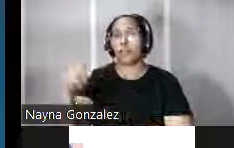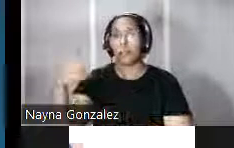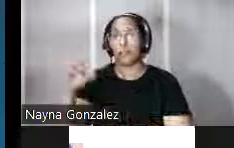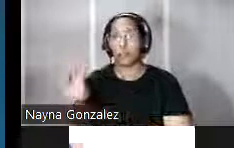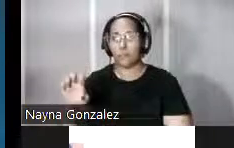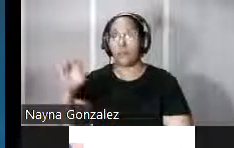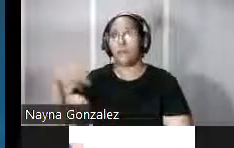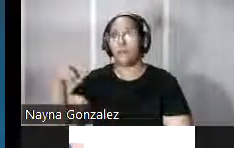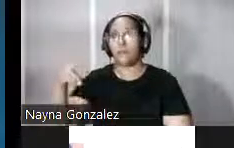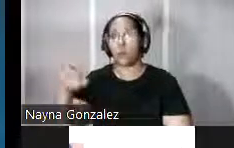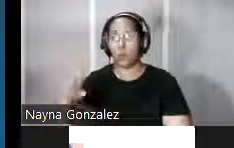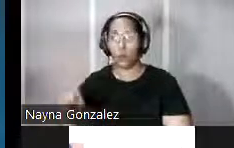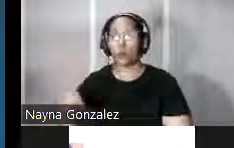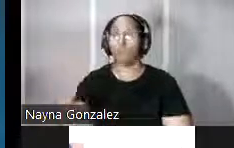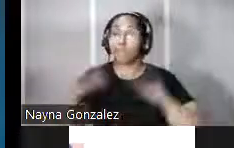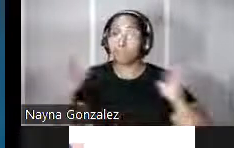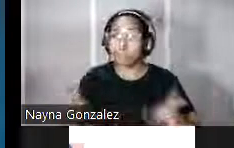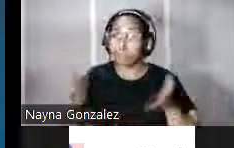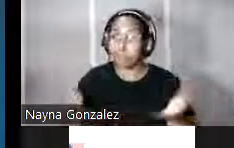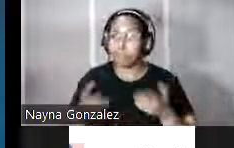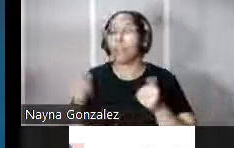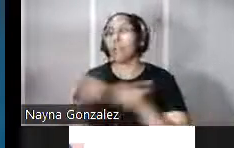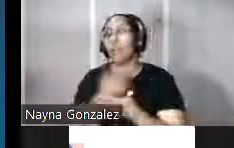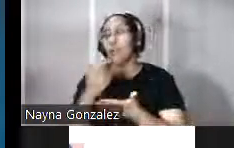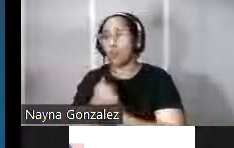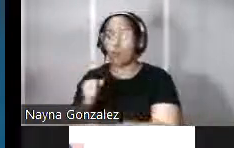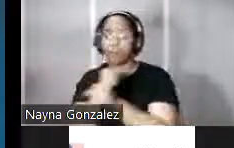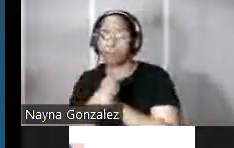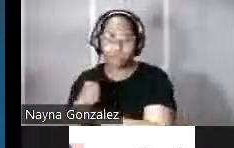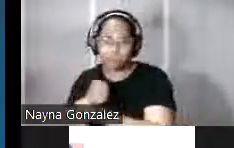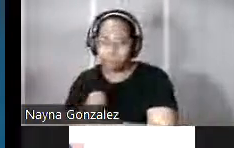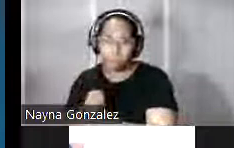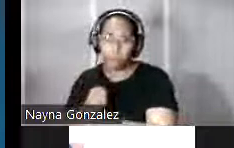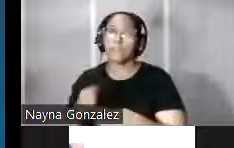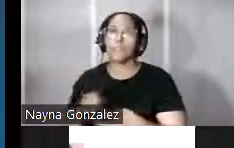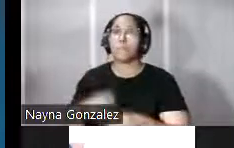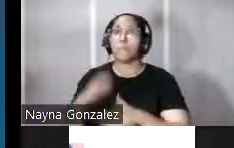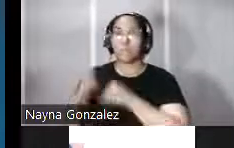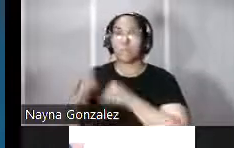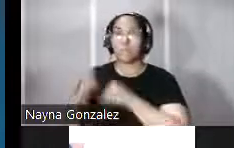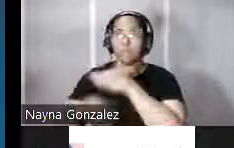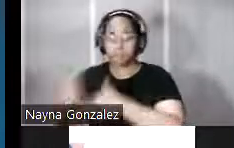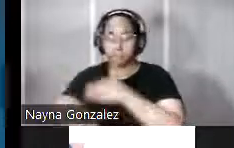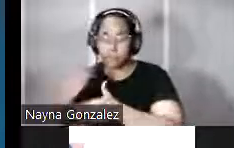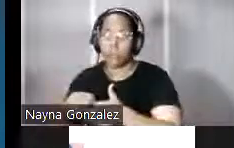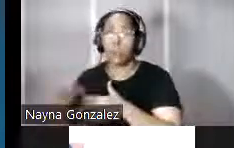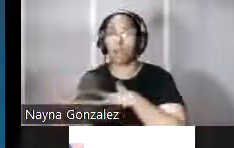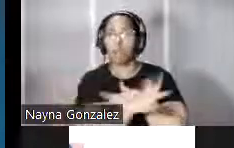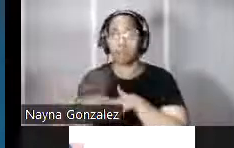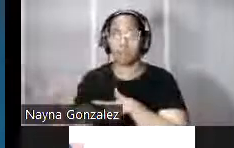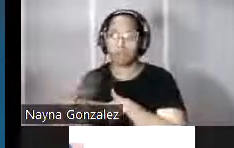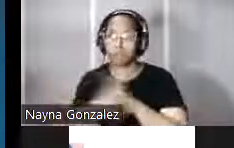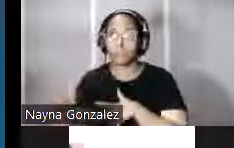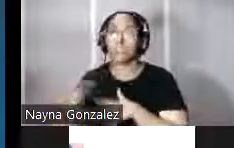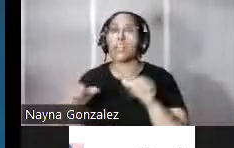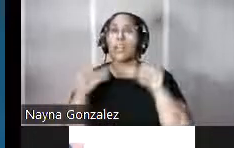todo al avance de las nuevas tácticas y los medios ofensivos así como a la evolución de la artillería y también de la